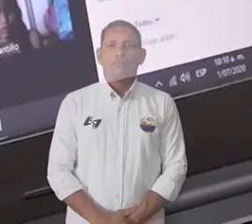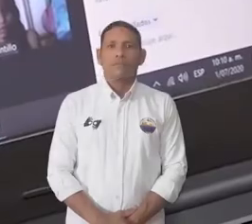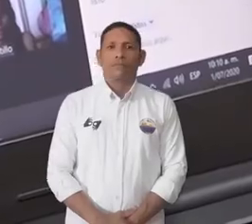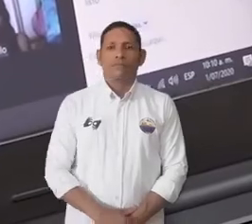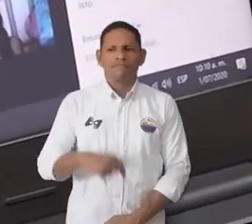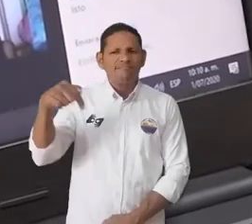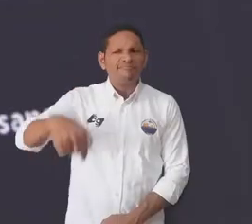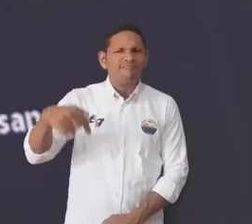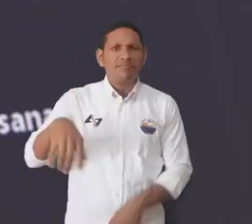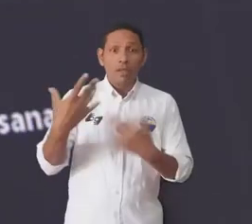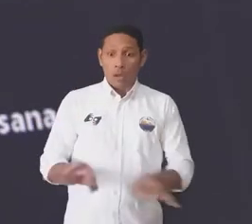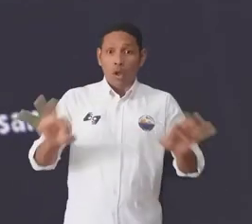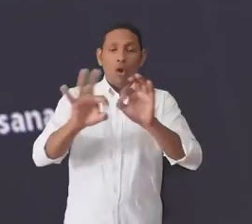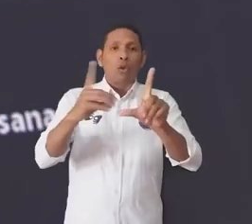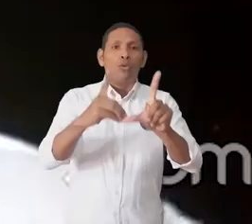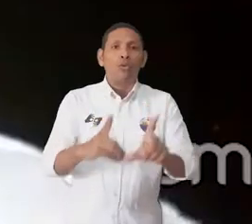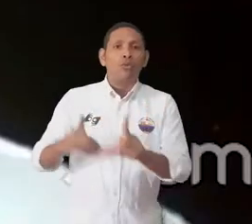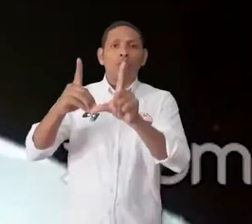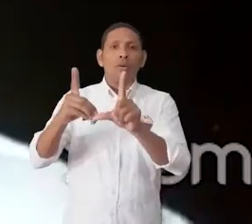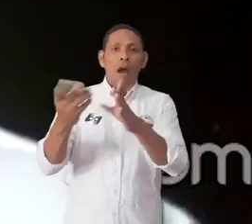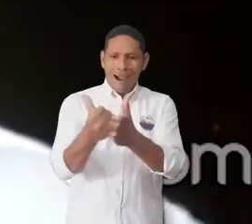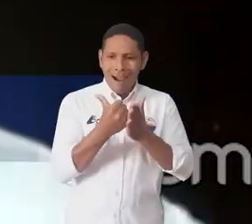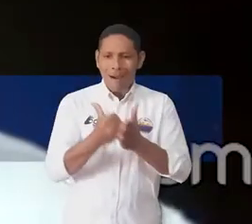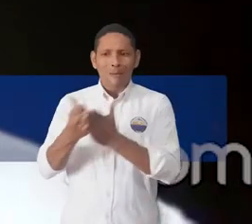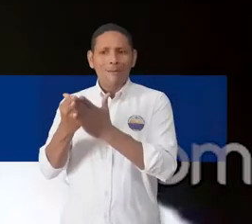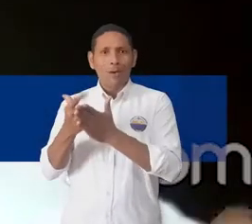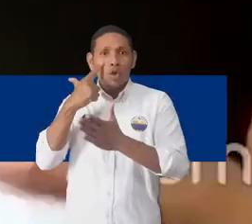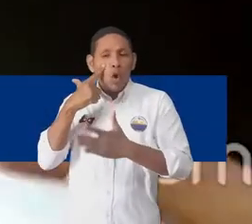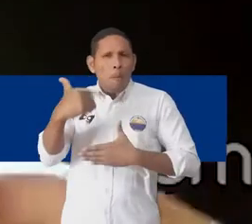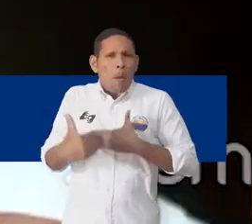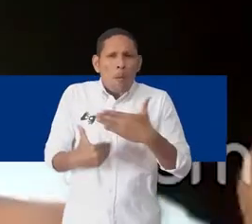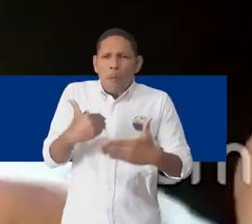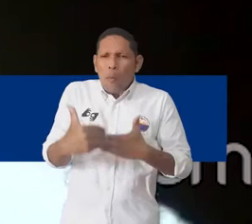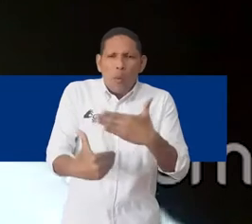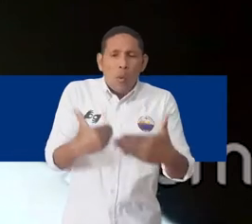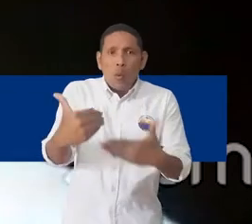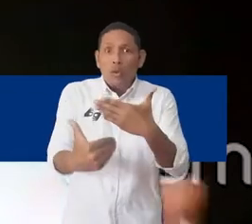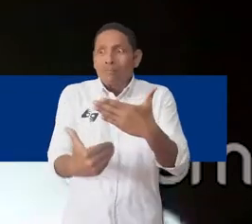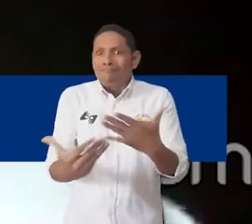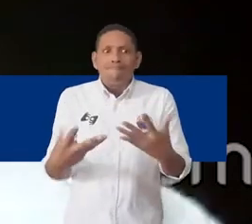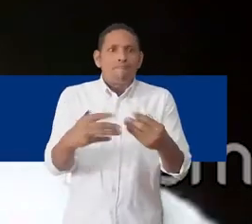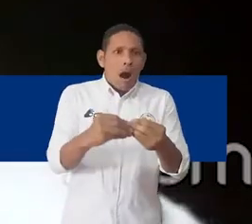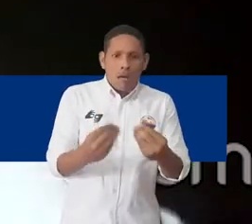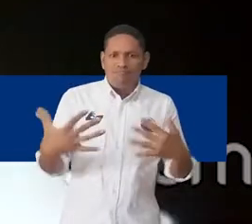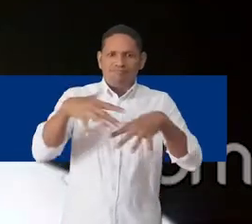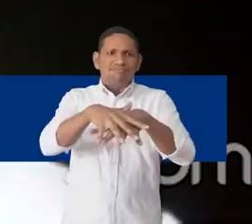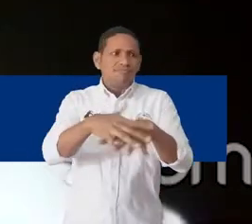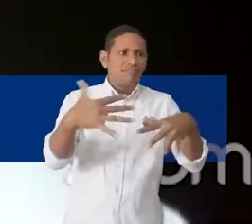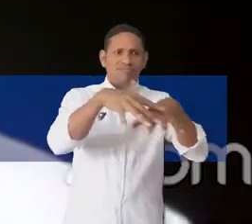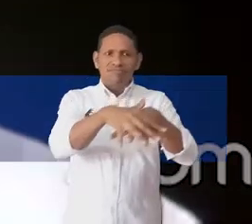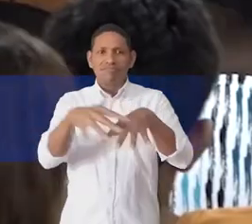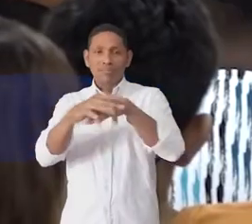Digamos que la apuesta académica de este doctorado es también que nos ayuda a generar procesos que involucren y permeen toda la